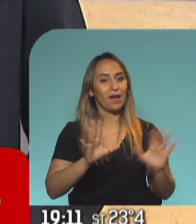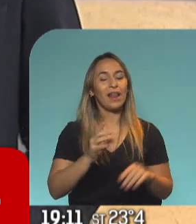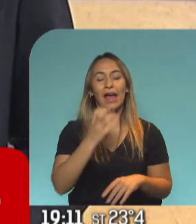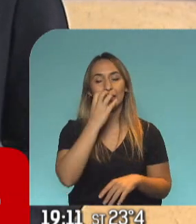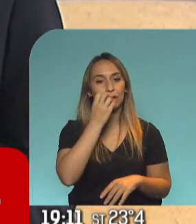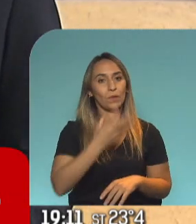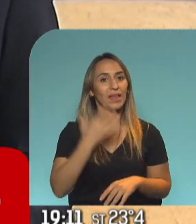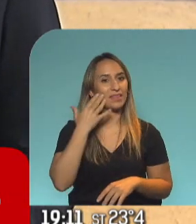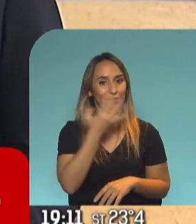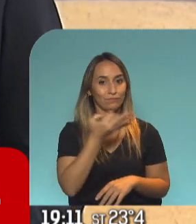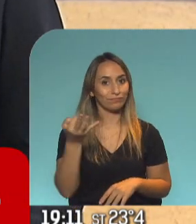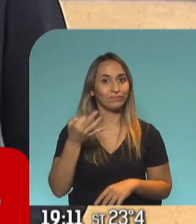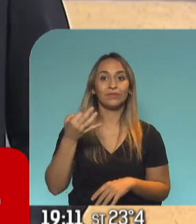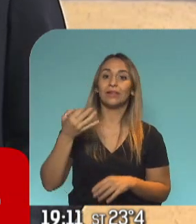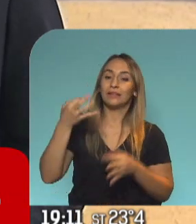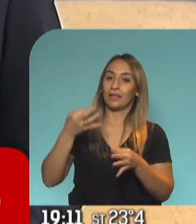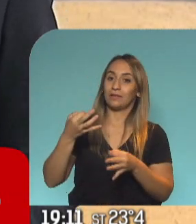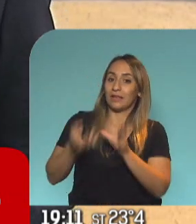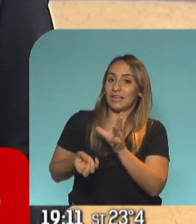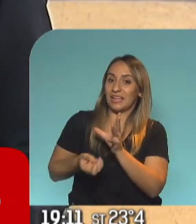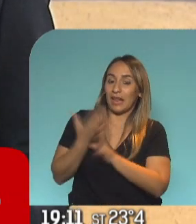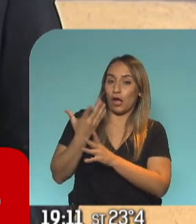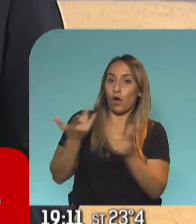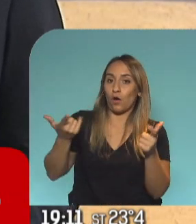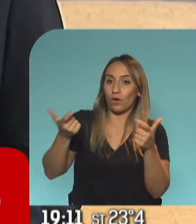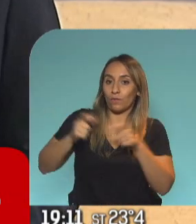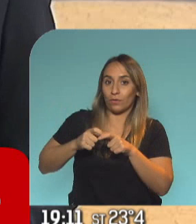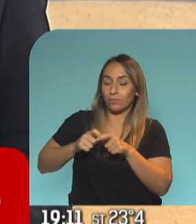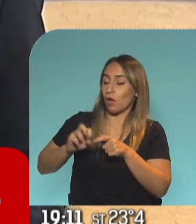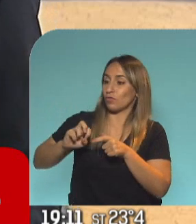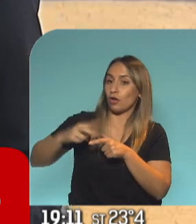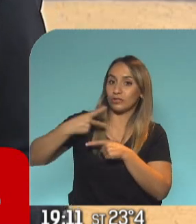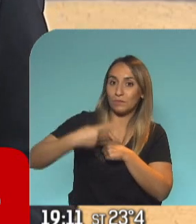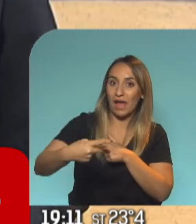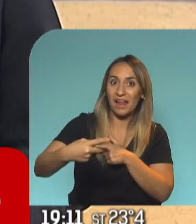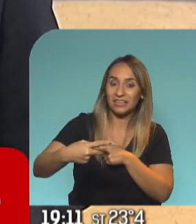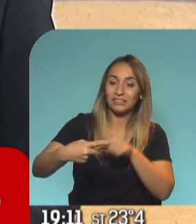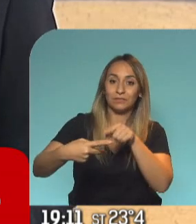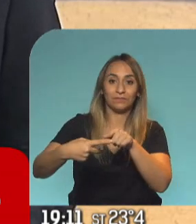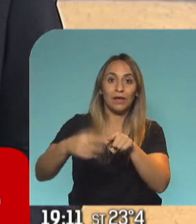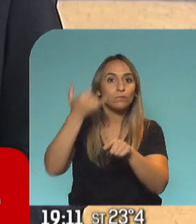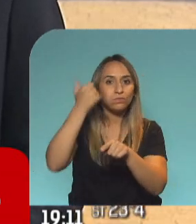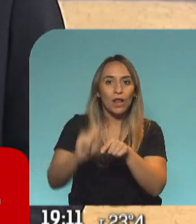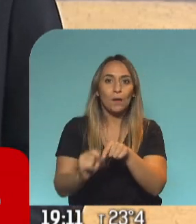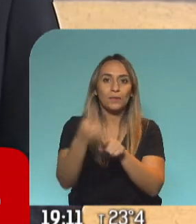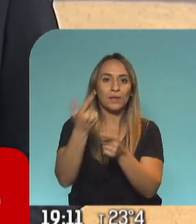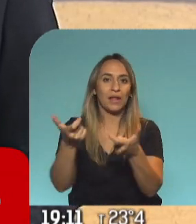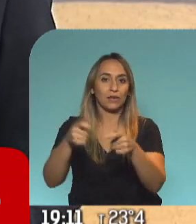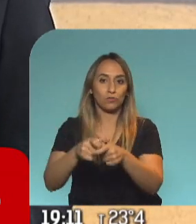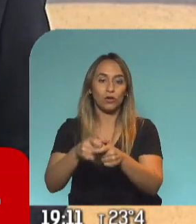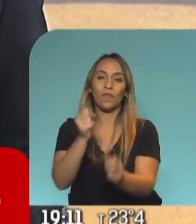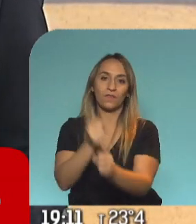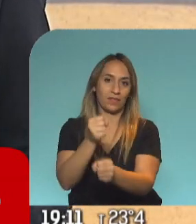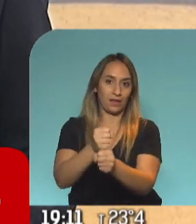tardes, Ariel. Así es, dos semanas después de su lanzamiento en el CSK se produjo la primera reunión de